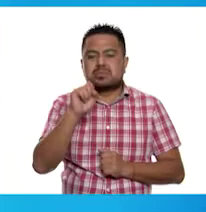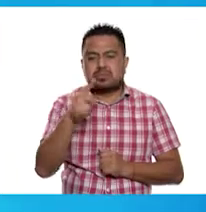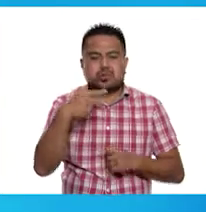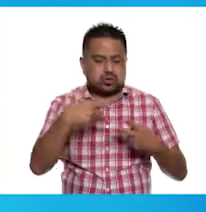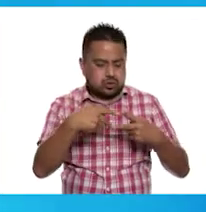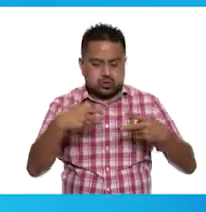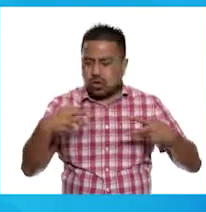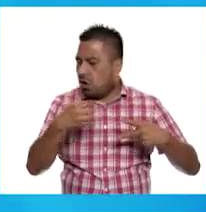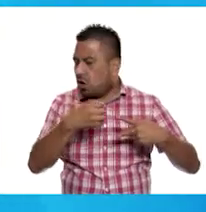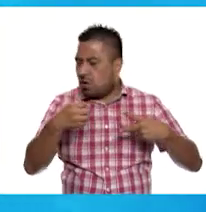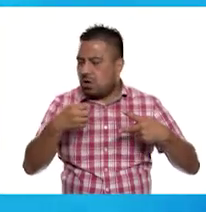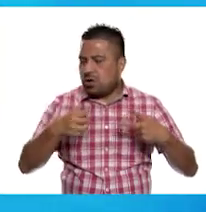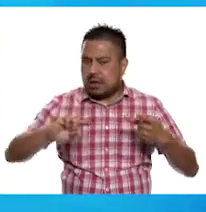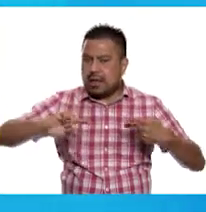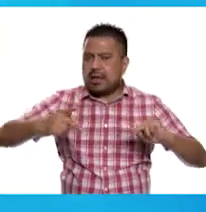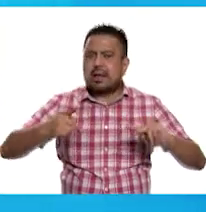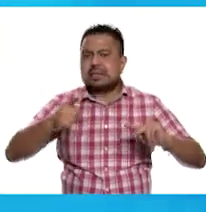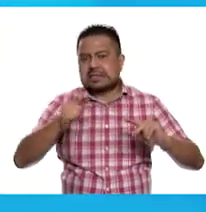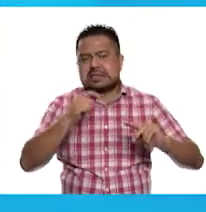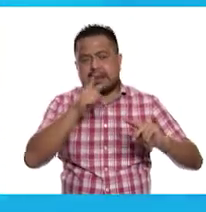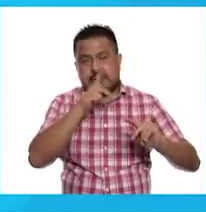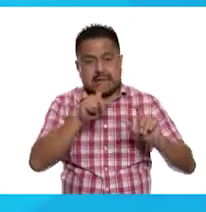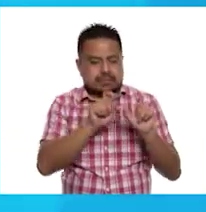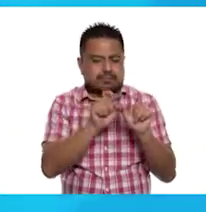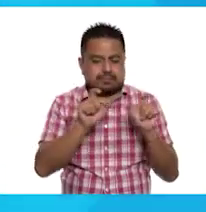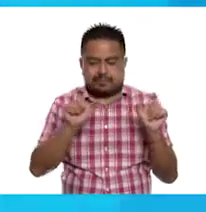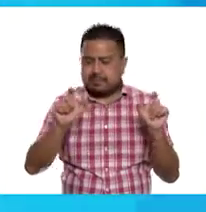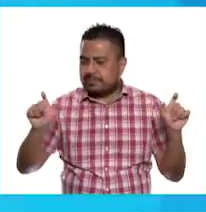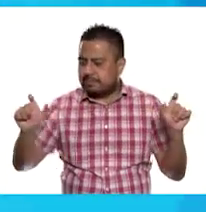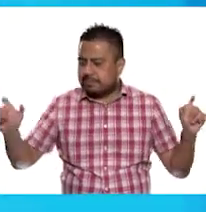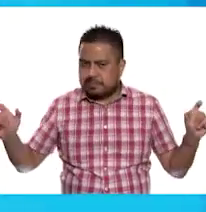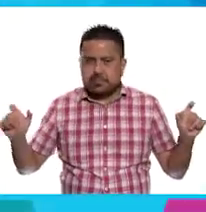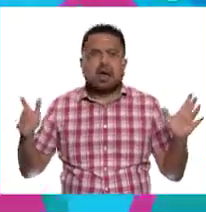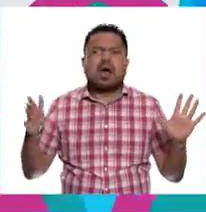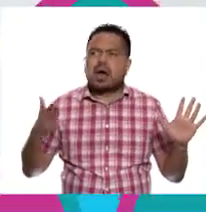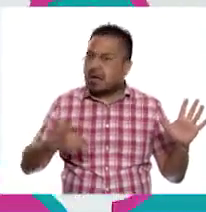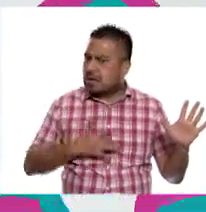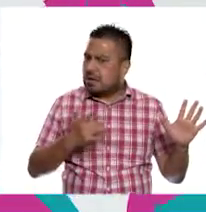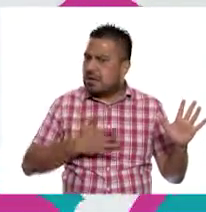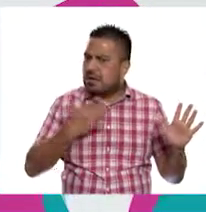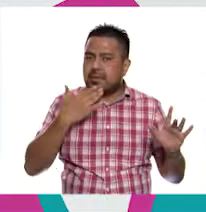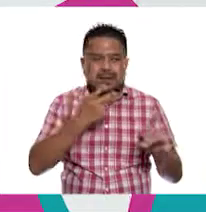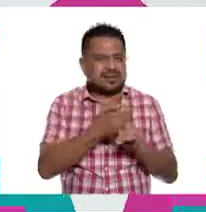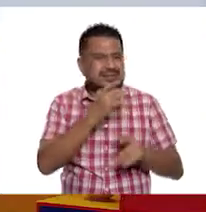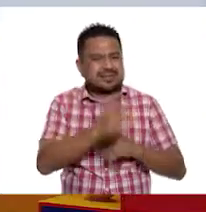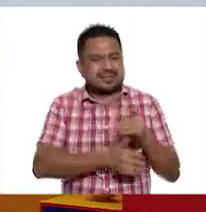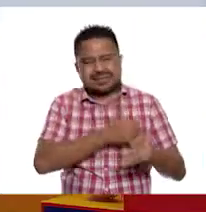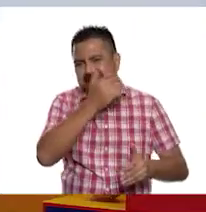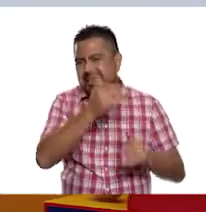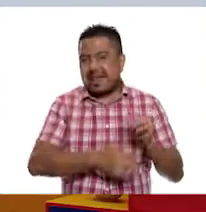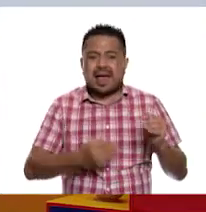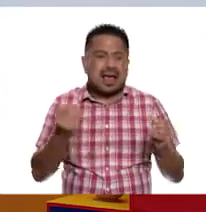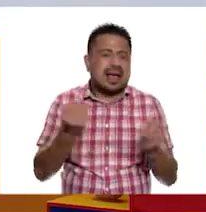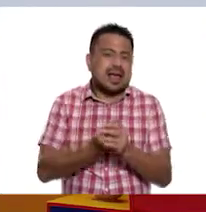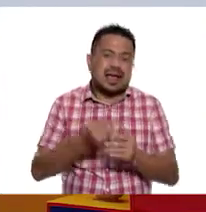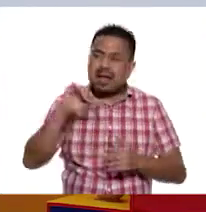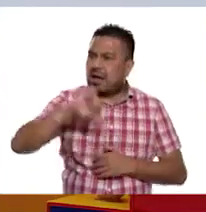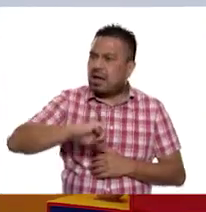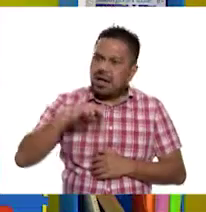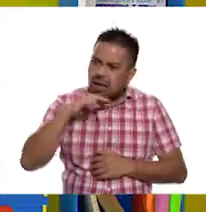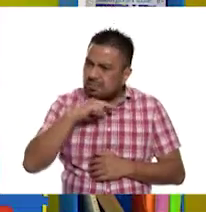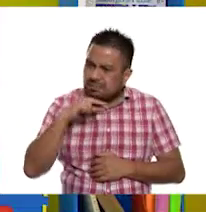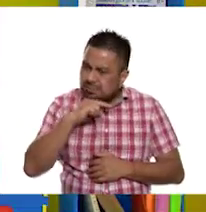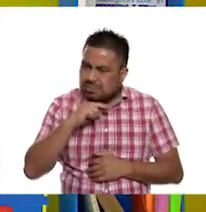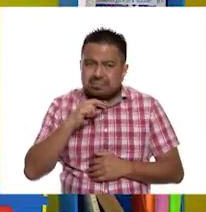y recuerda separar las palabras. Me parece muy bien. Y con esto terminamos nuestra clase. ¿Ya tan